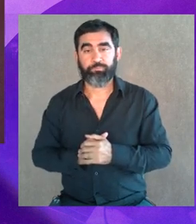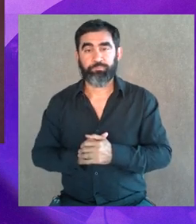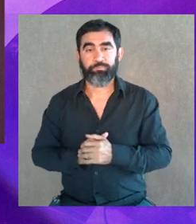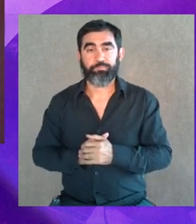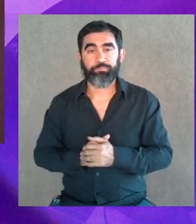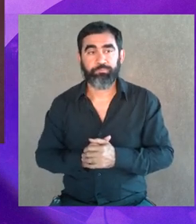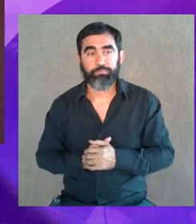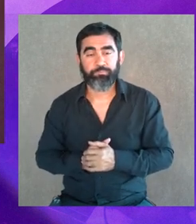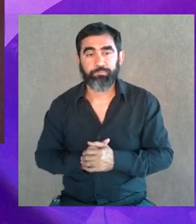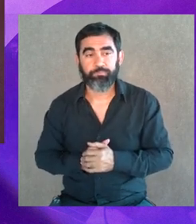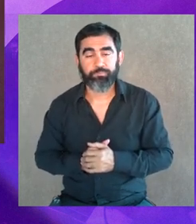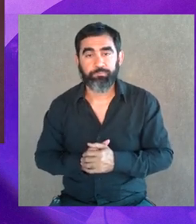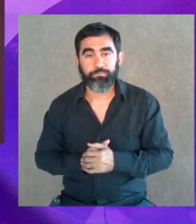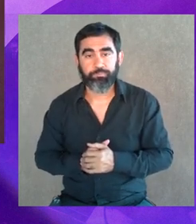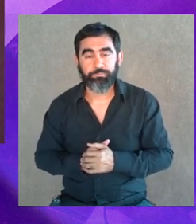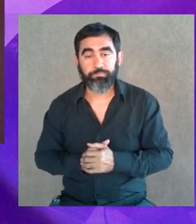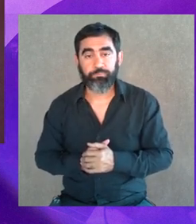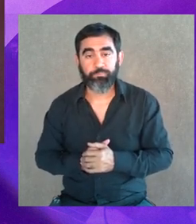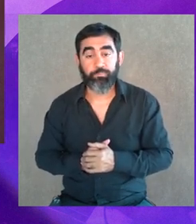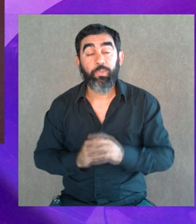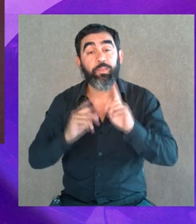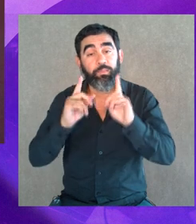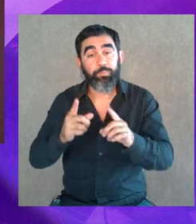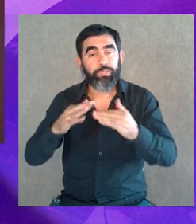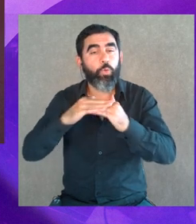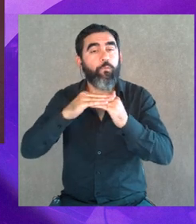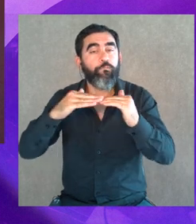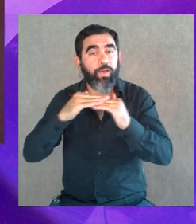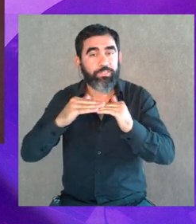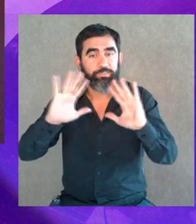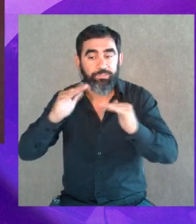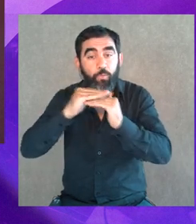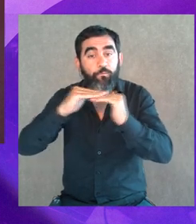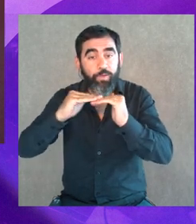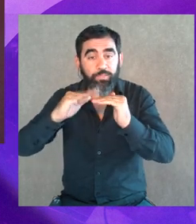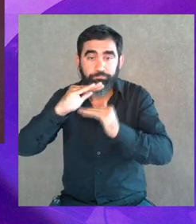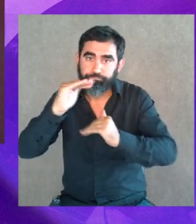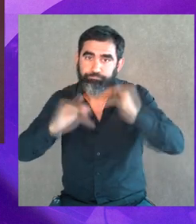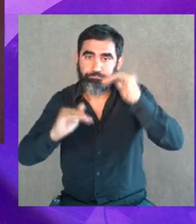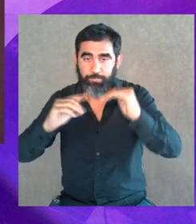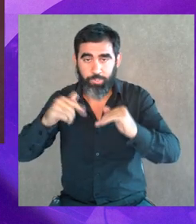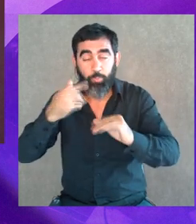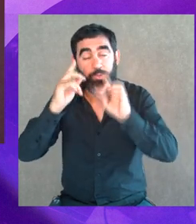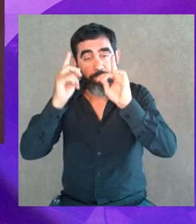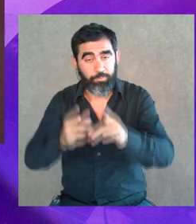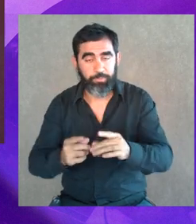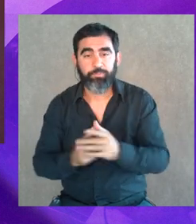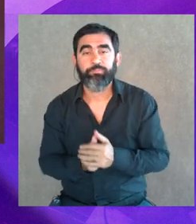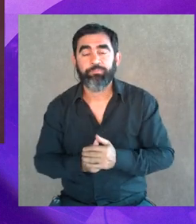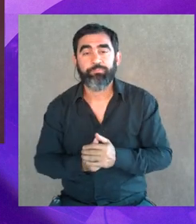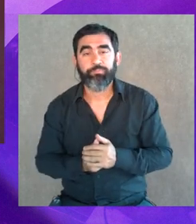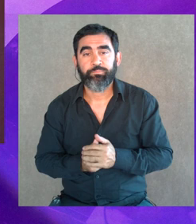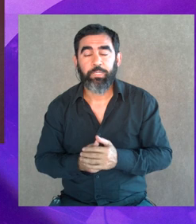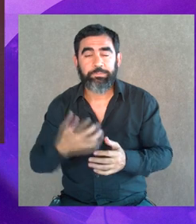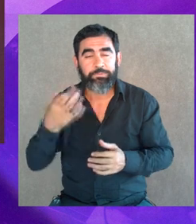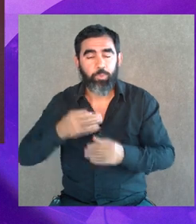Un tercio de las mujeres. No es pavada. Y además de, ese es el piso, no es el techo, porque las encuestas miden los pisos, no miden